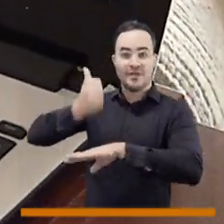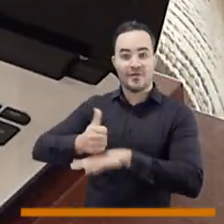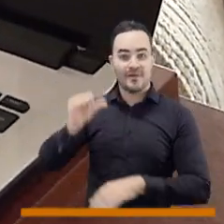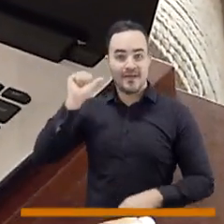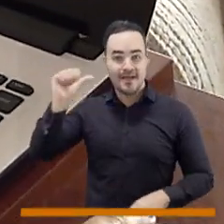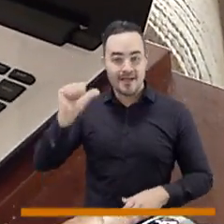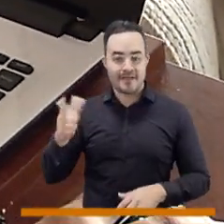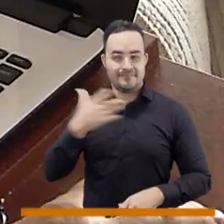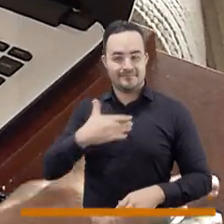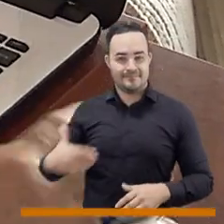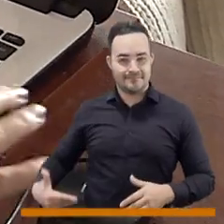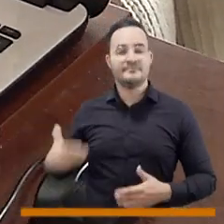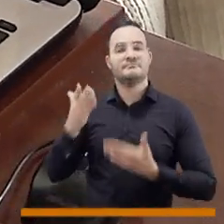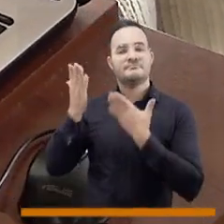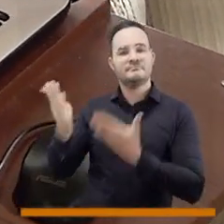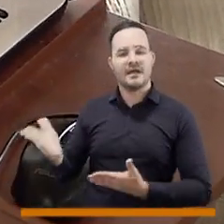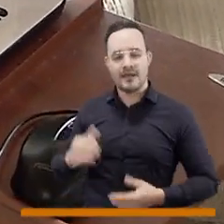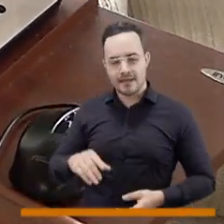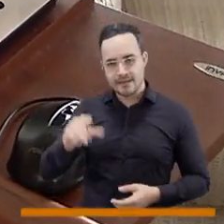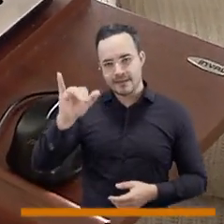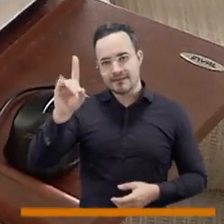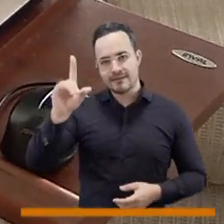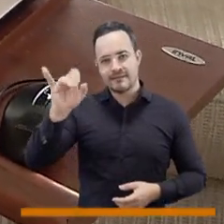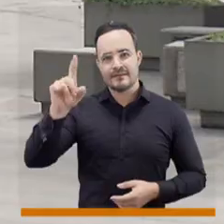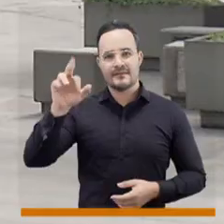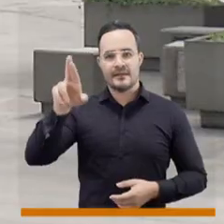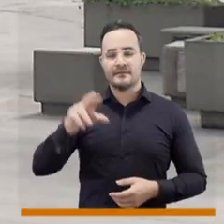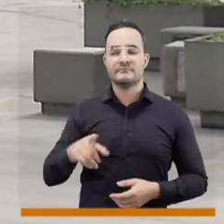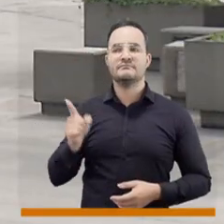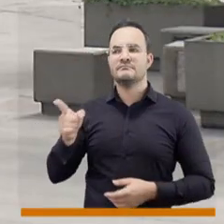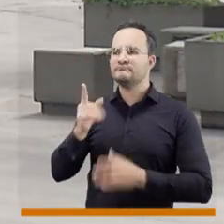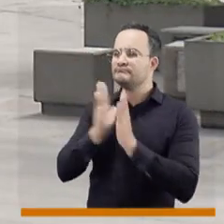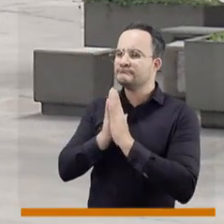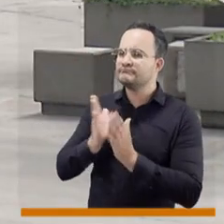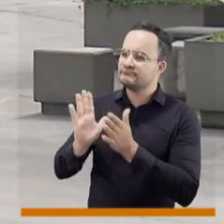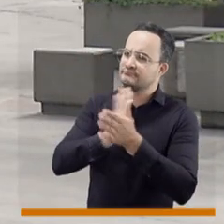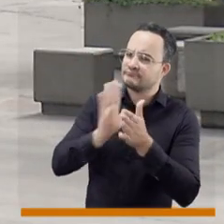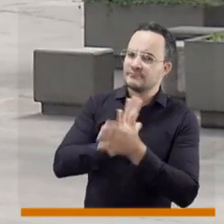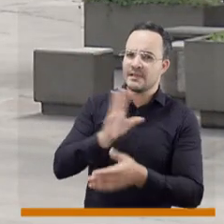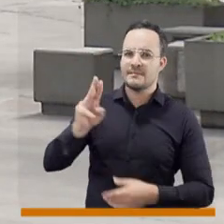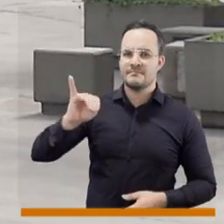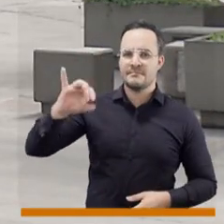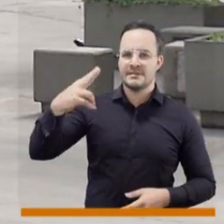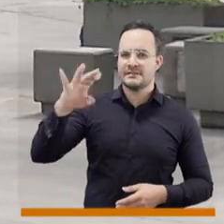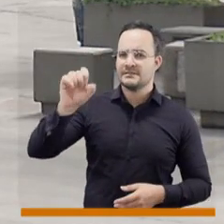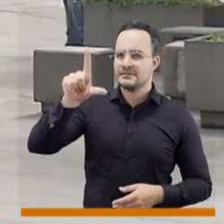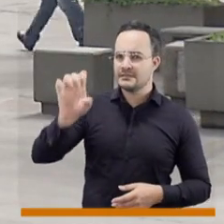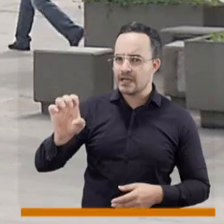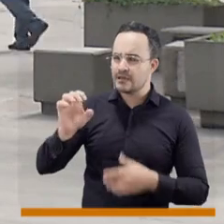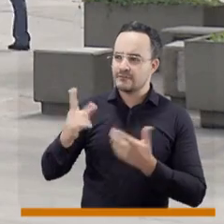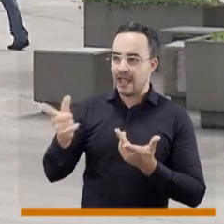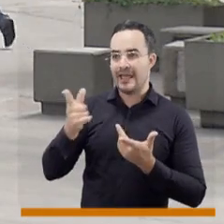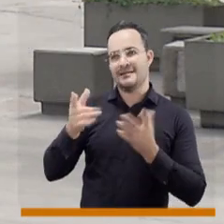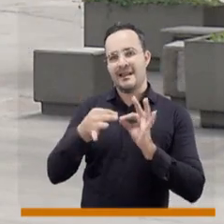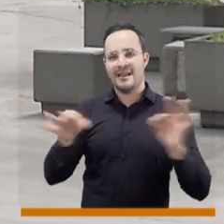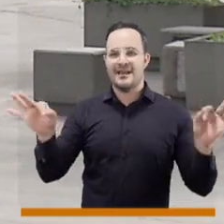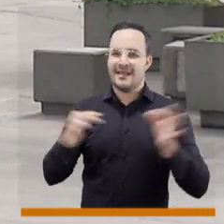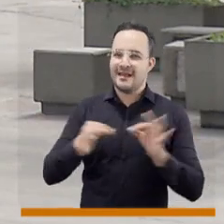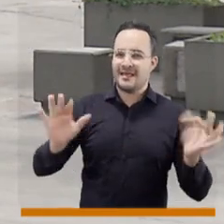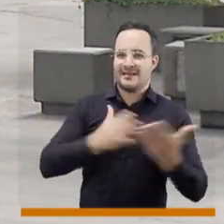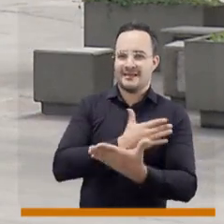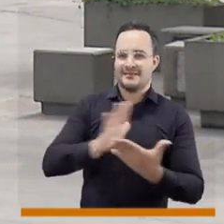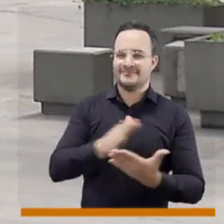Medellín. Le preguntamos a su fundadora y presidente Didier Vélez Madrid la muerte de Michelle